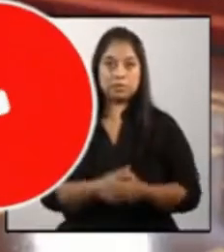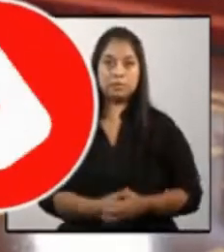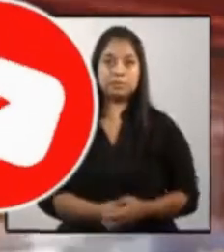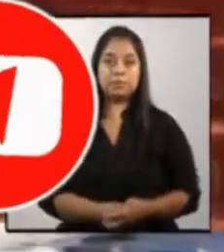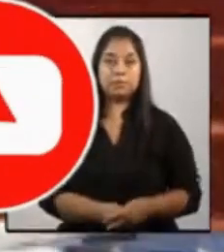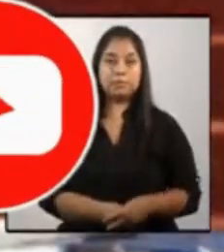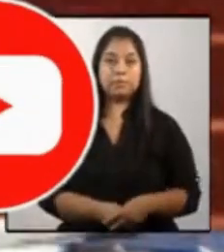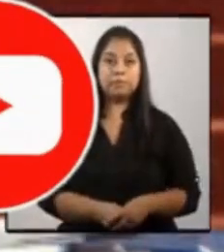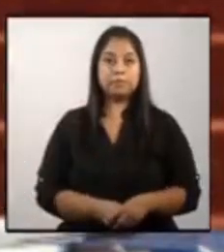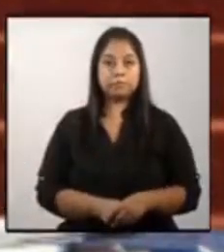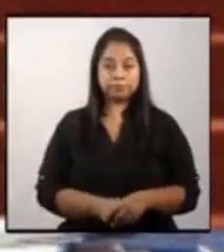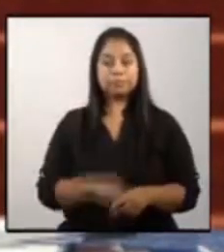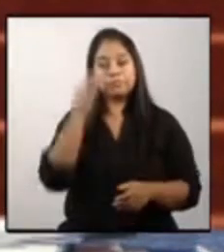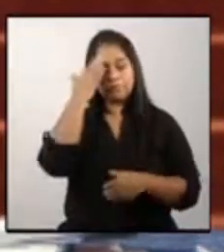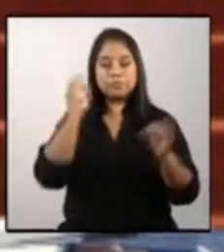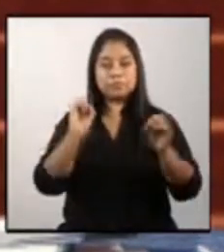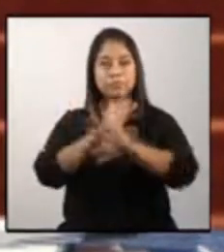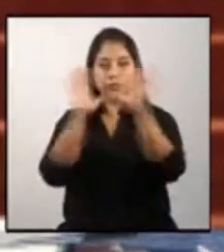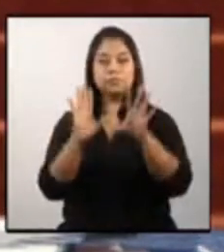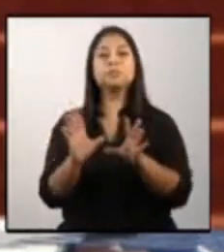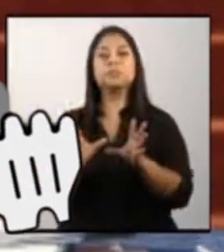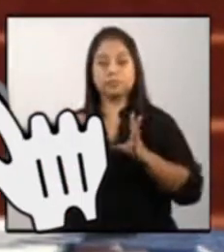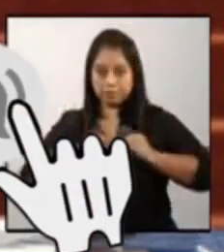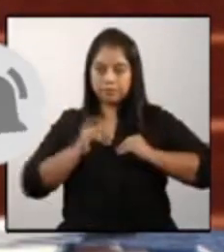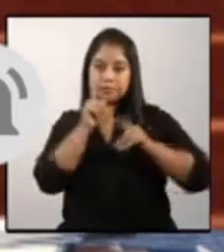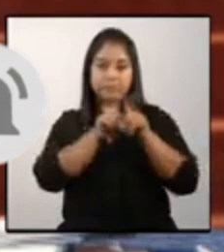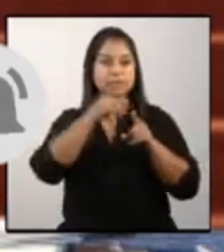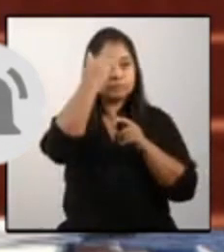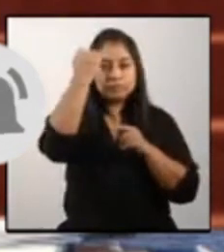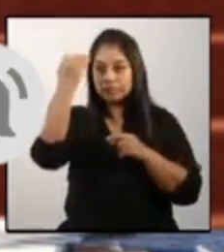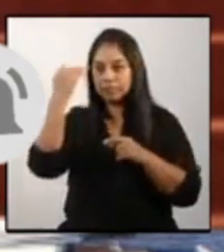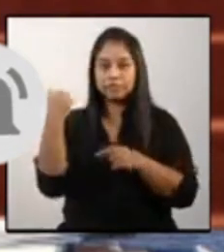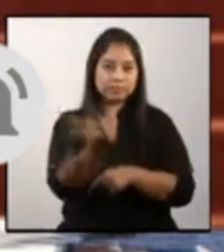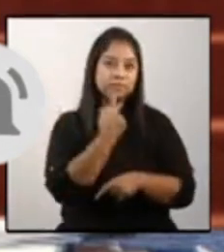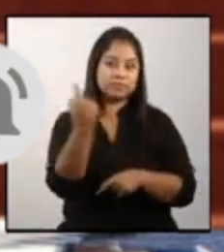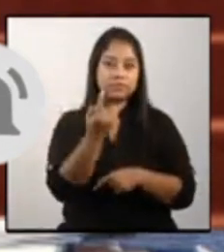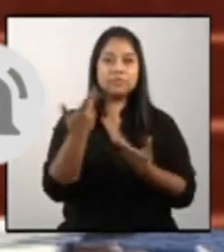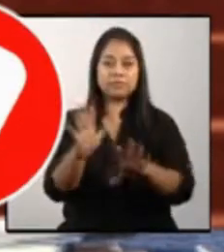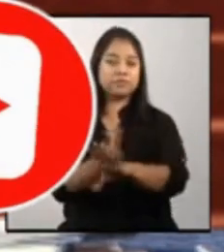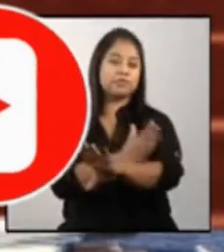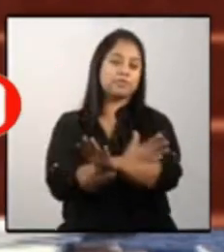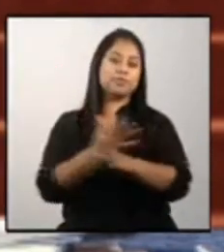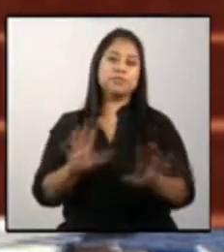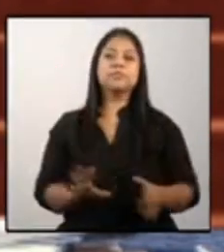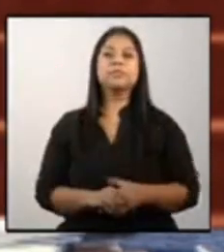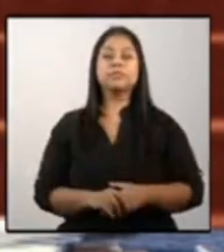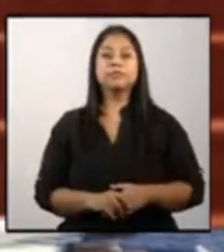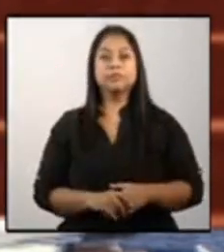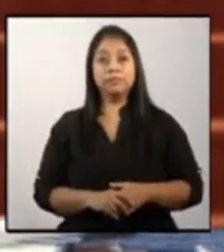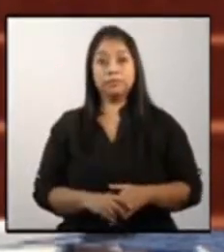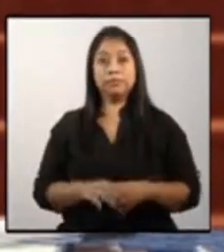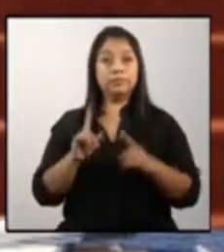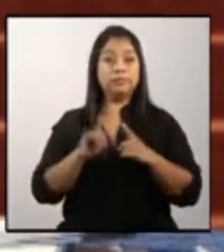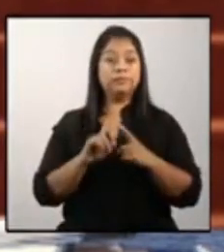Muy buenos días a todos. Hago propio el vocativo ya mencionado con anterioridad. En primer